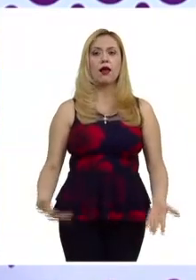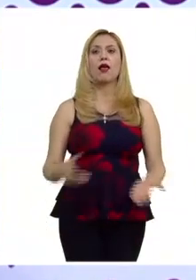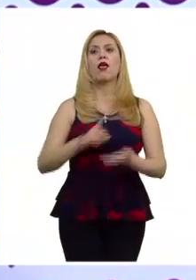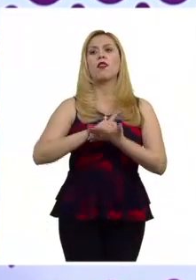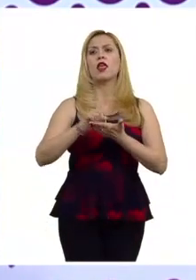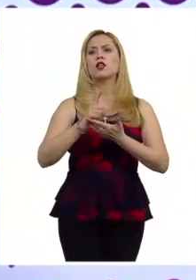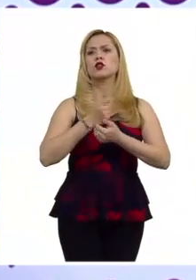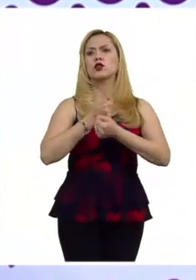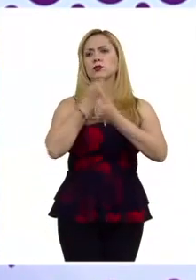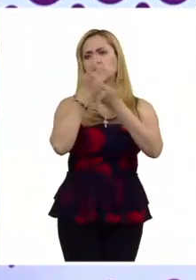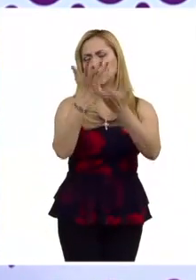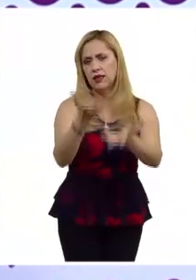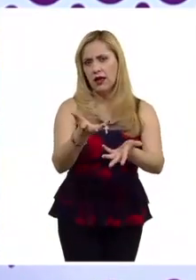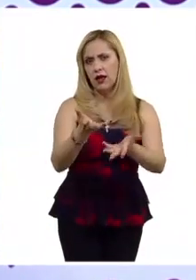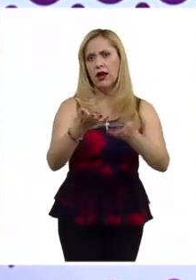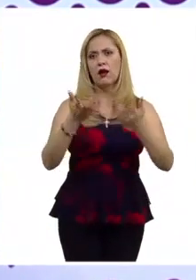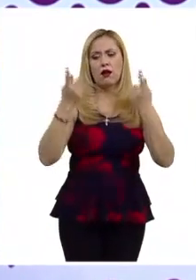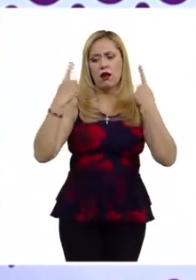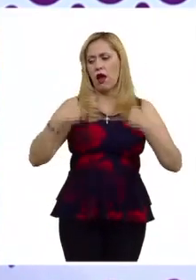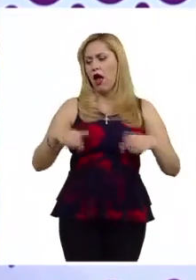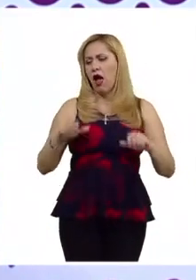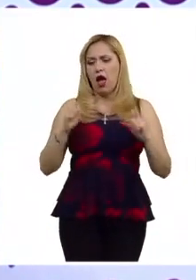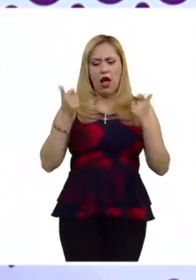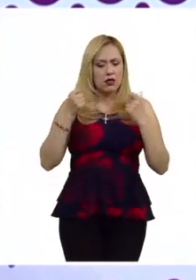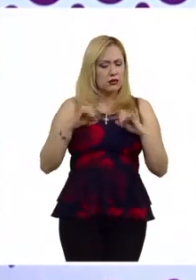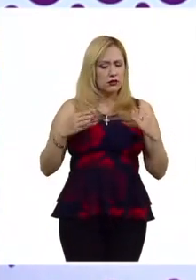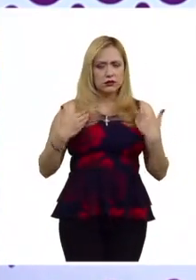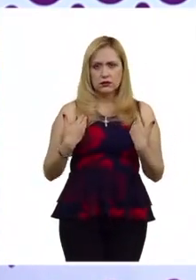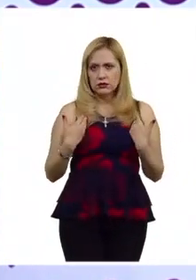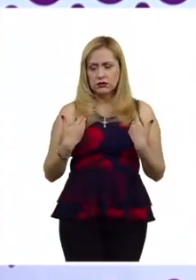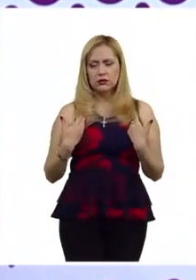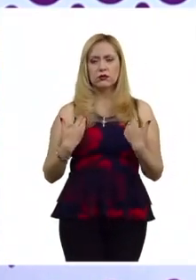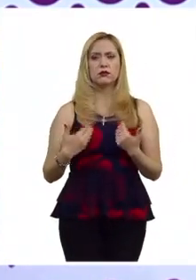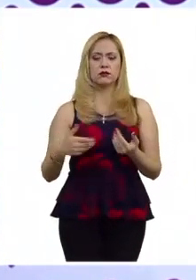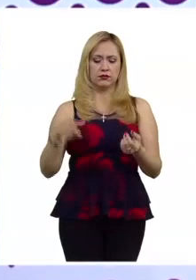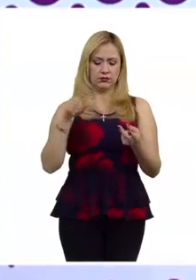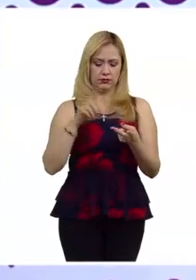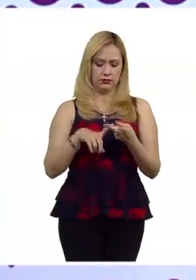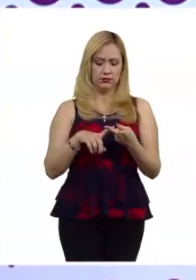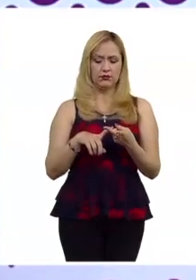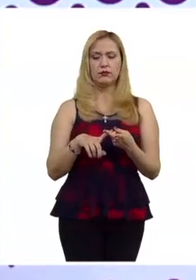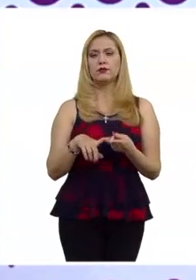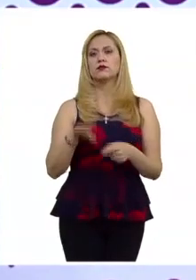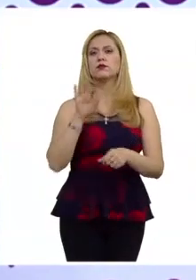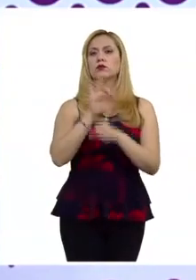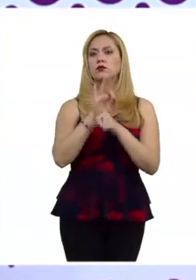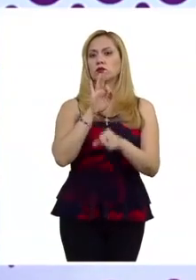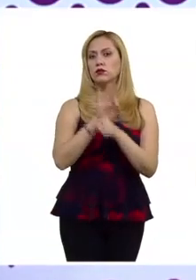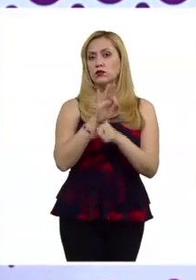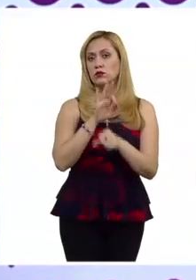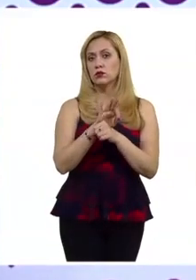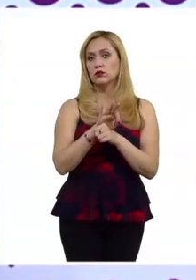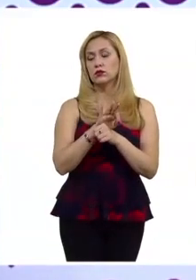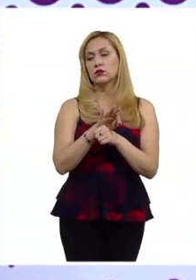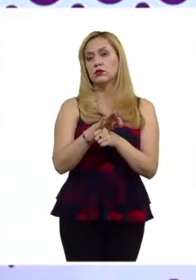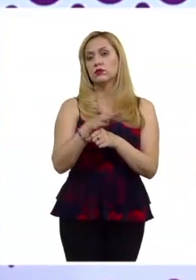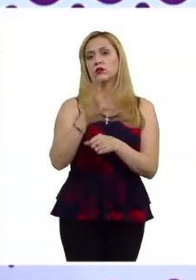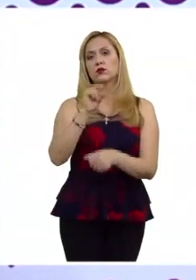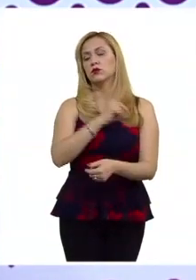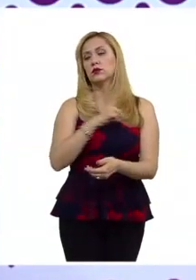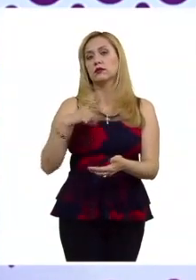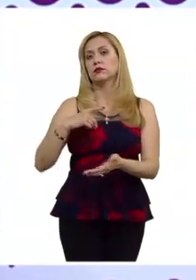expresarse como uno es y por el otro lado la protección a valores muy importantes como la no